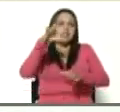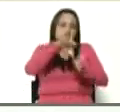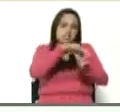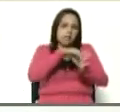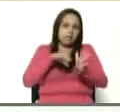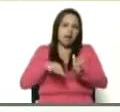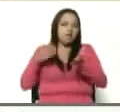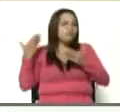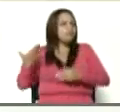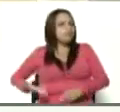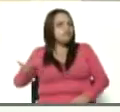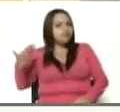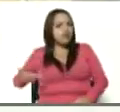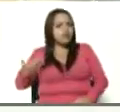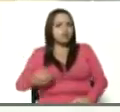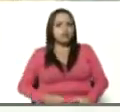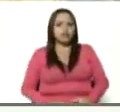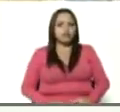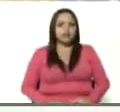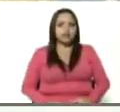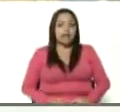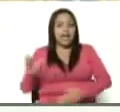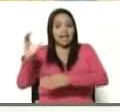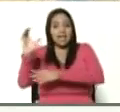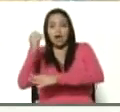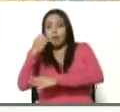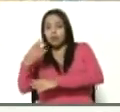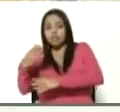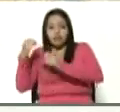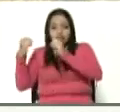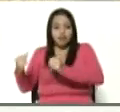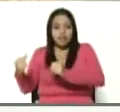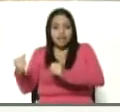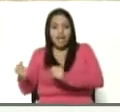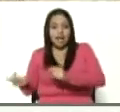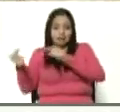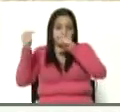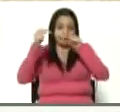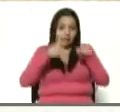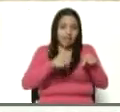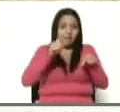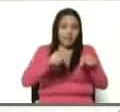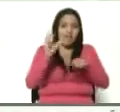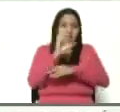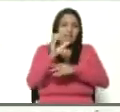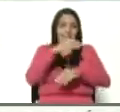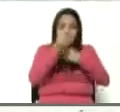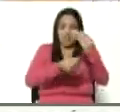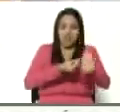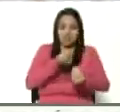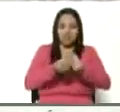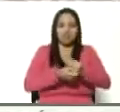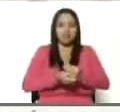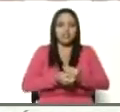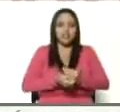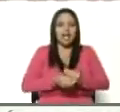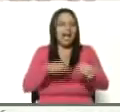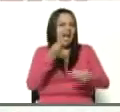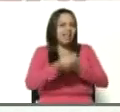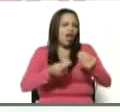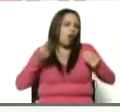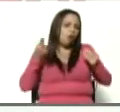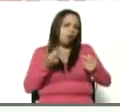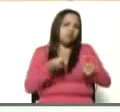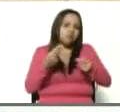muy importante, desde la Caracas bonita, la Caracas heroica, pero también la Caracas que produce, estamos haciendo la reactivación